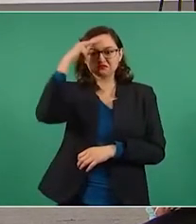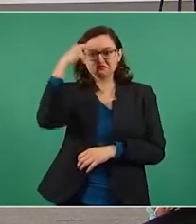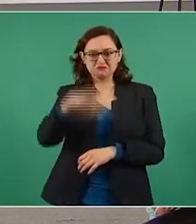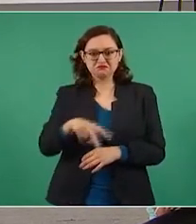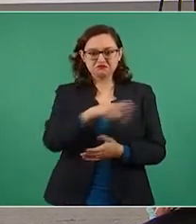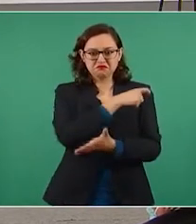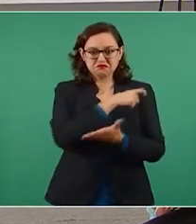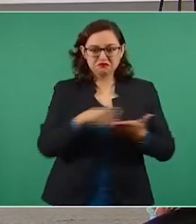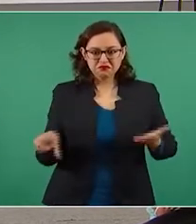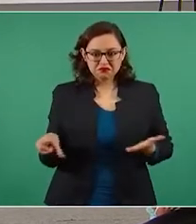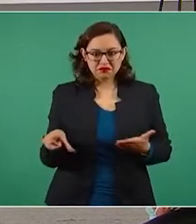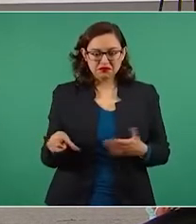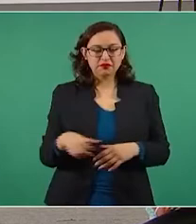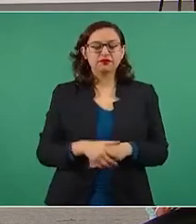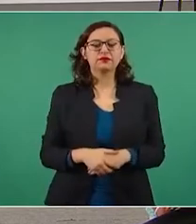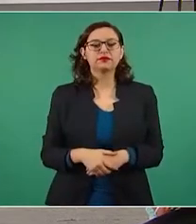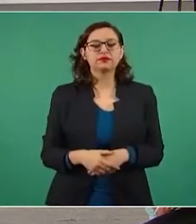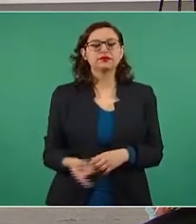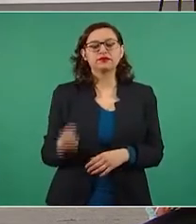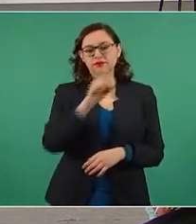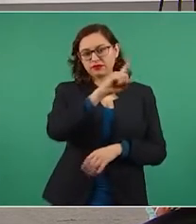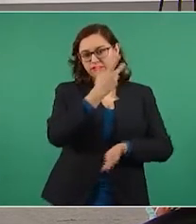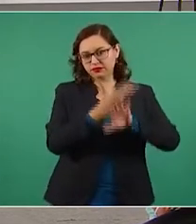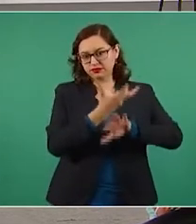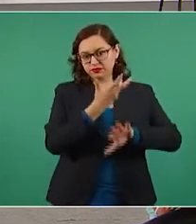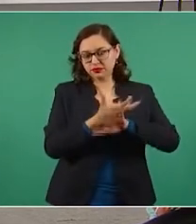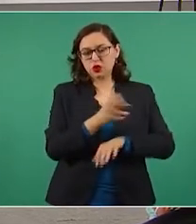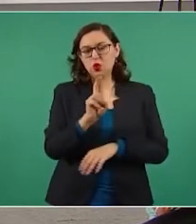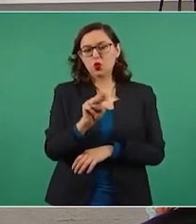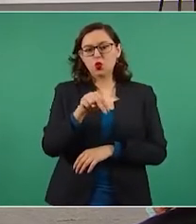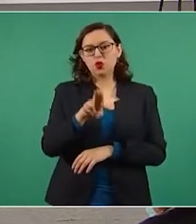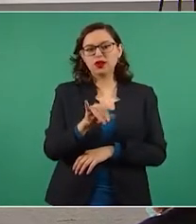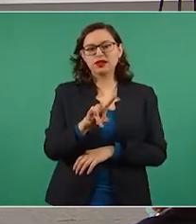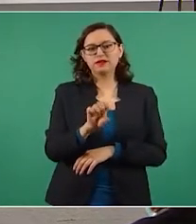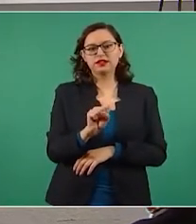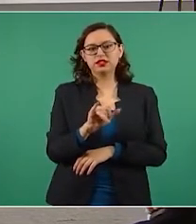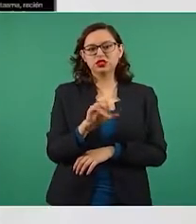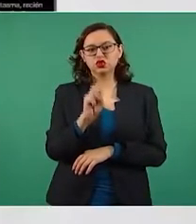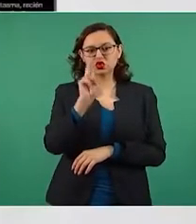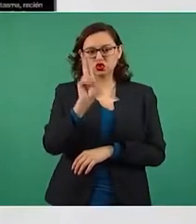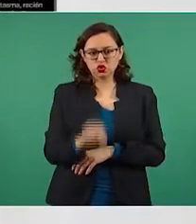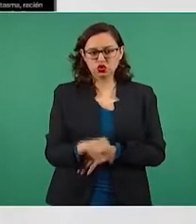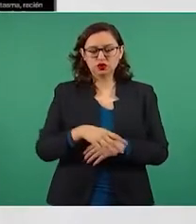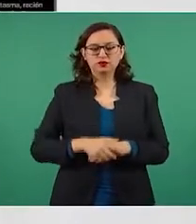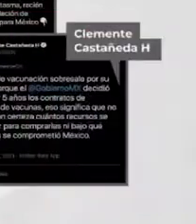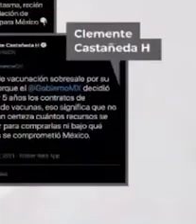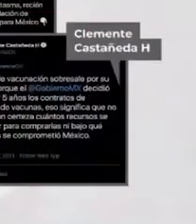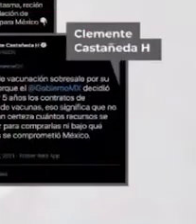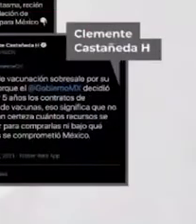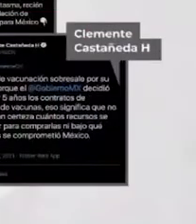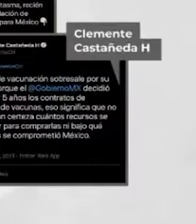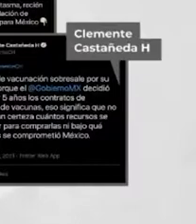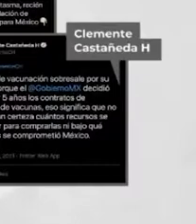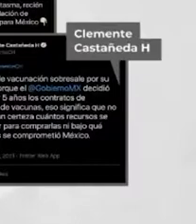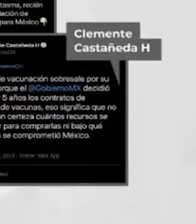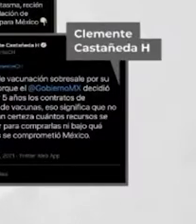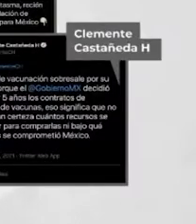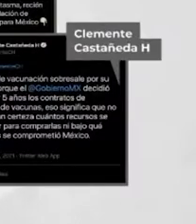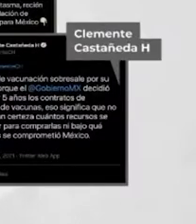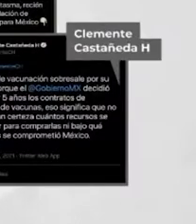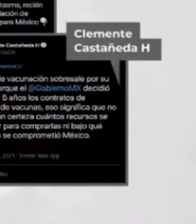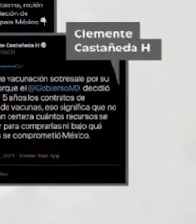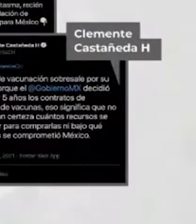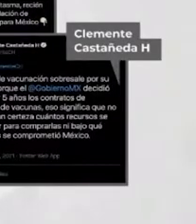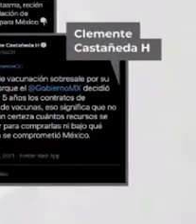Univision Noticias, periódico estadounidense, la nota del reportaje corrió a cargo de la